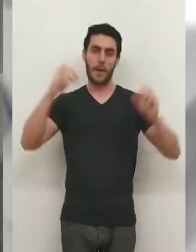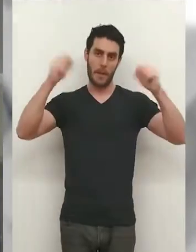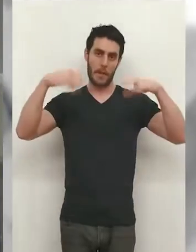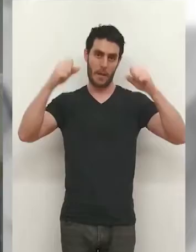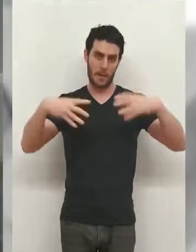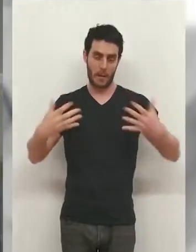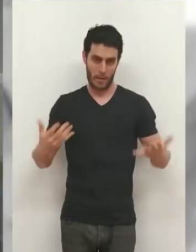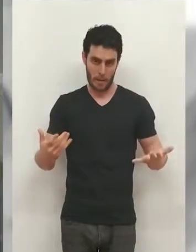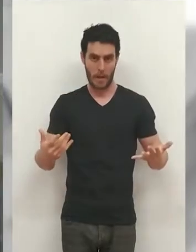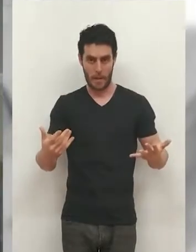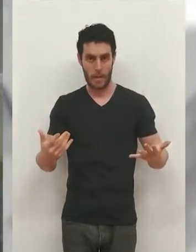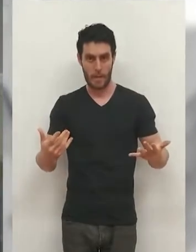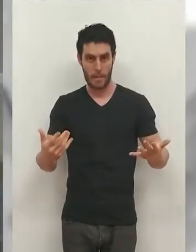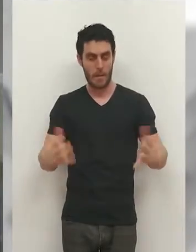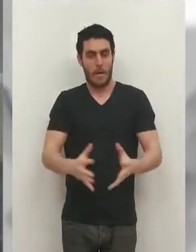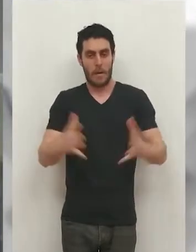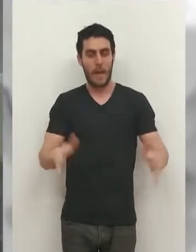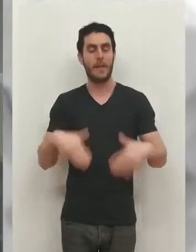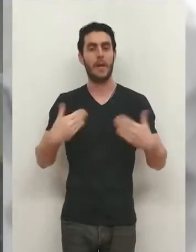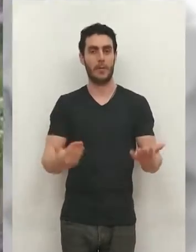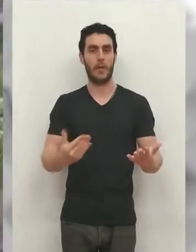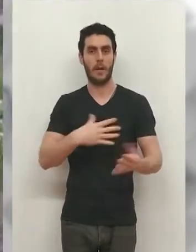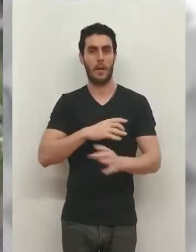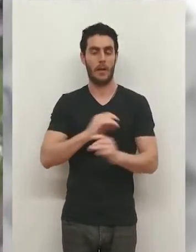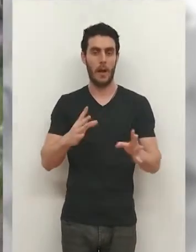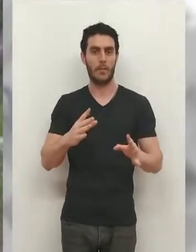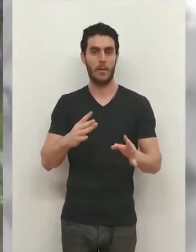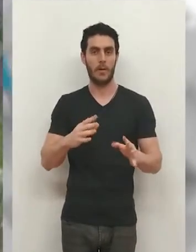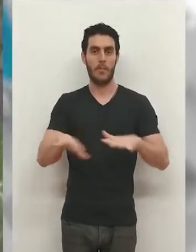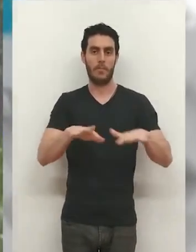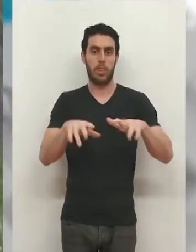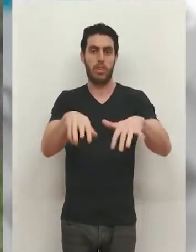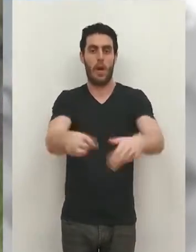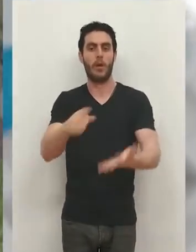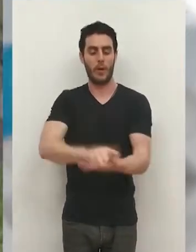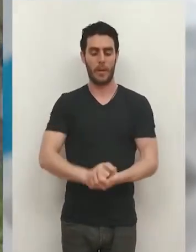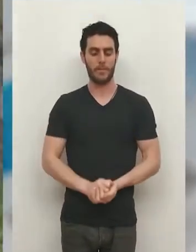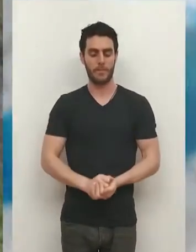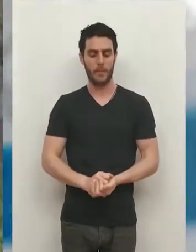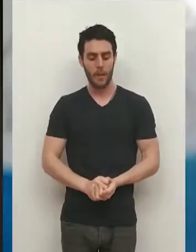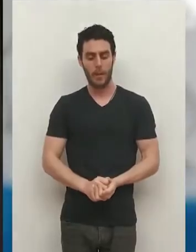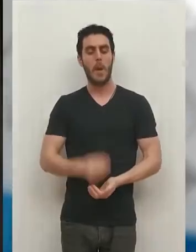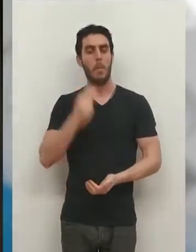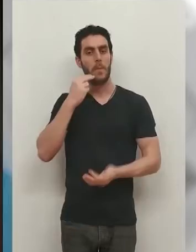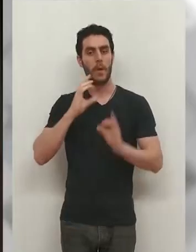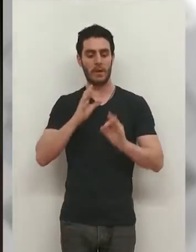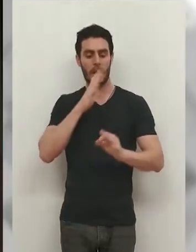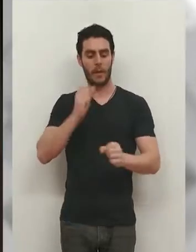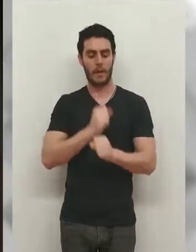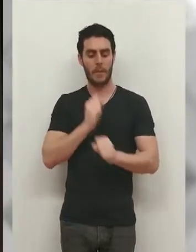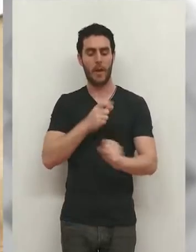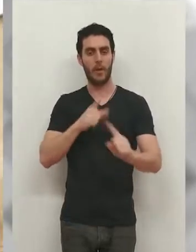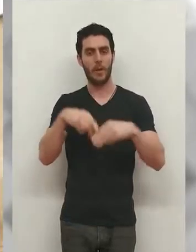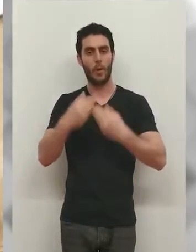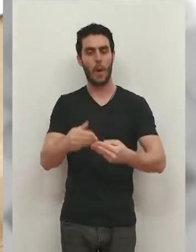precipitaciones cuantiosas y entonces se pueda volver a reactivar el movimiento. Ese es su miedo. Ahora trabajan